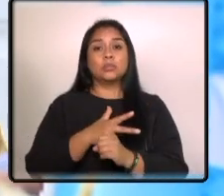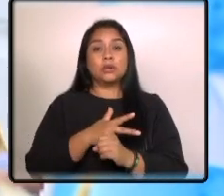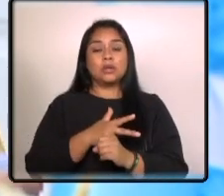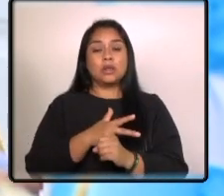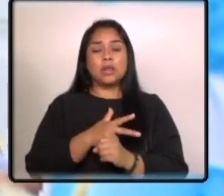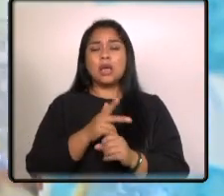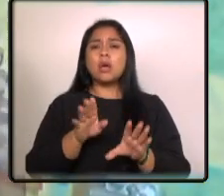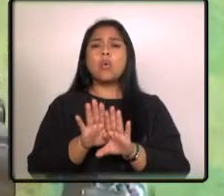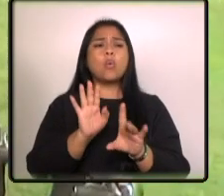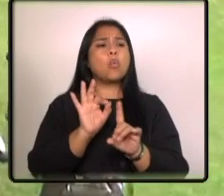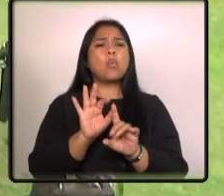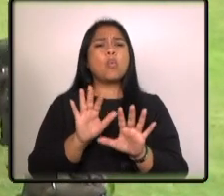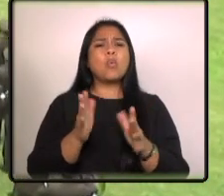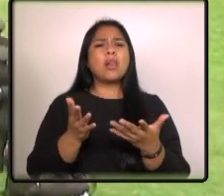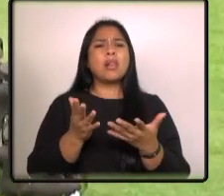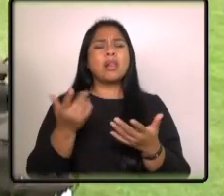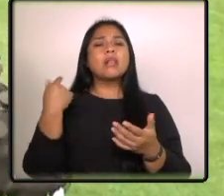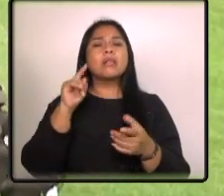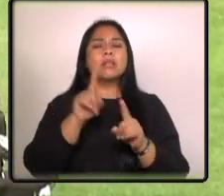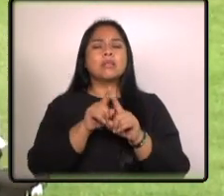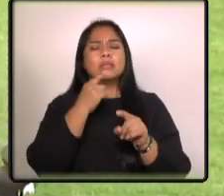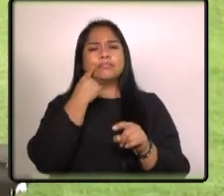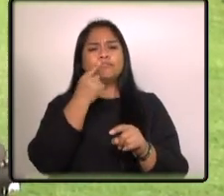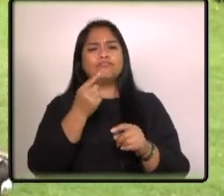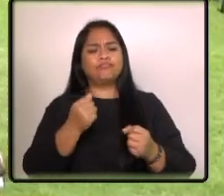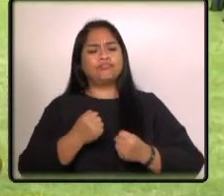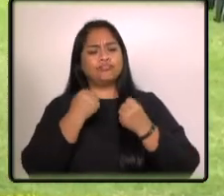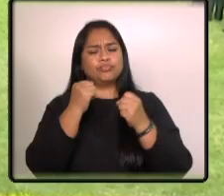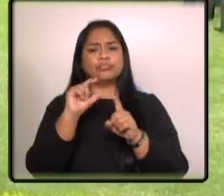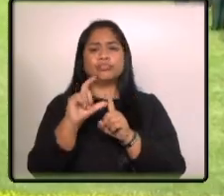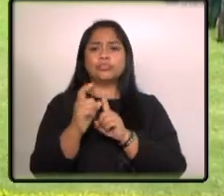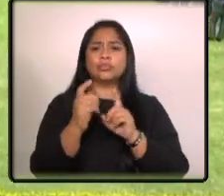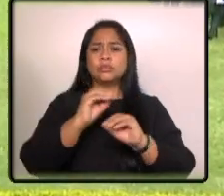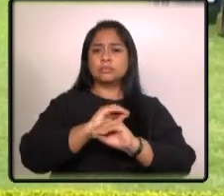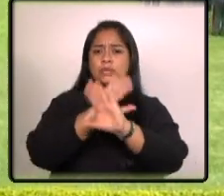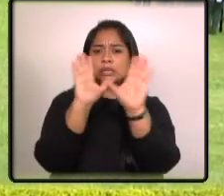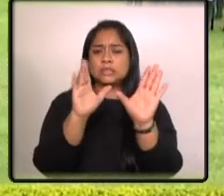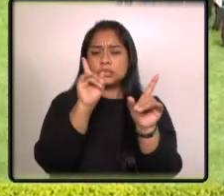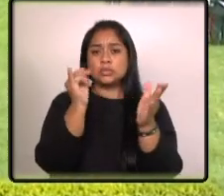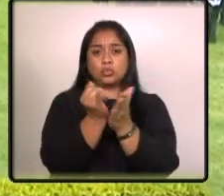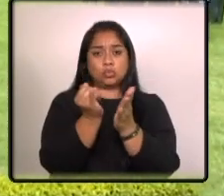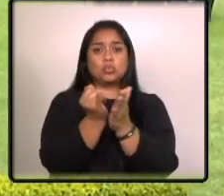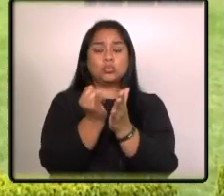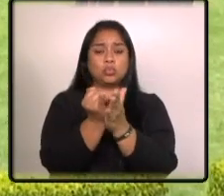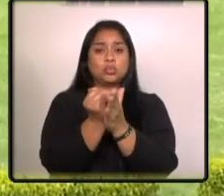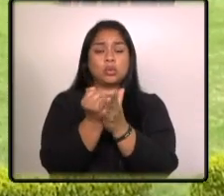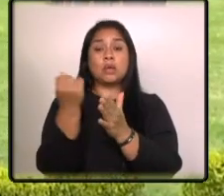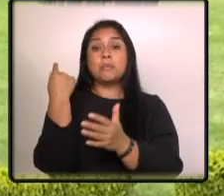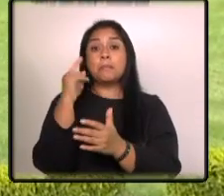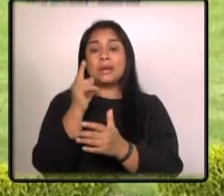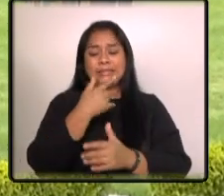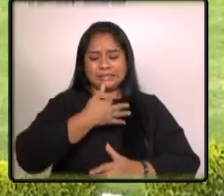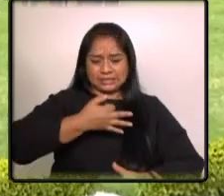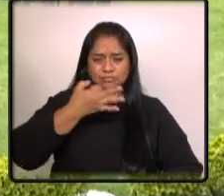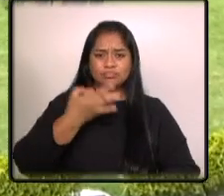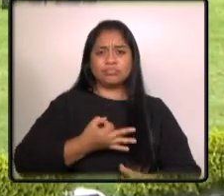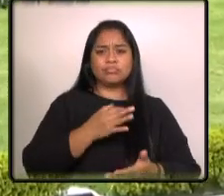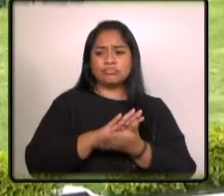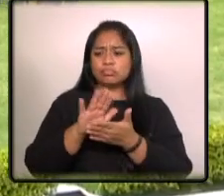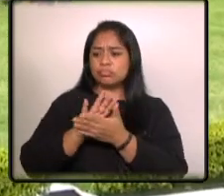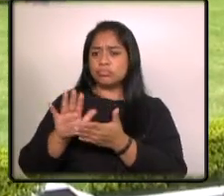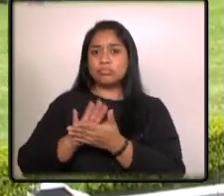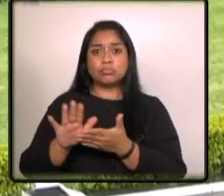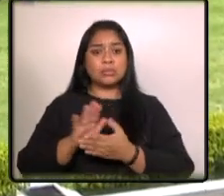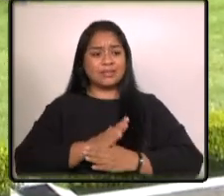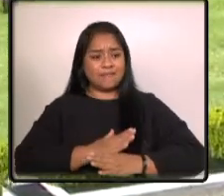con el fin de reafirmar y fortalecer nuestra cultura de transparencia institucional para asegurar que el gasto de la